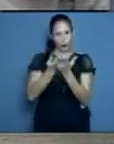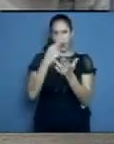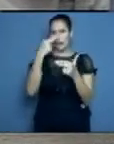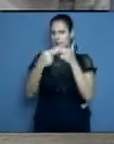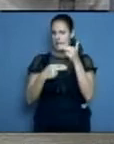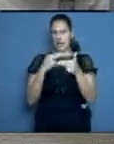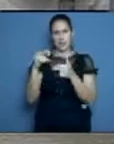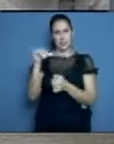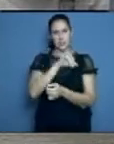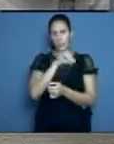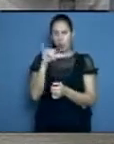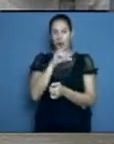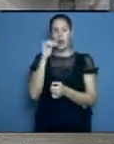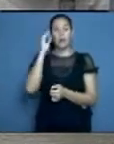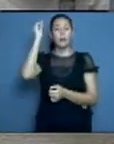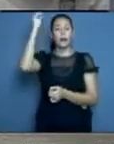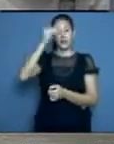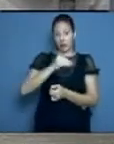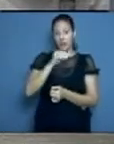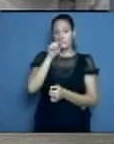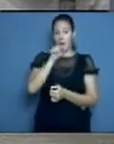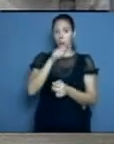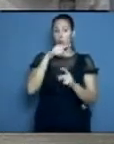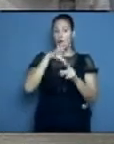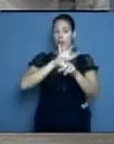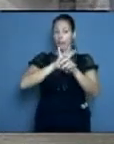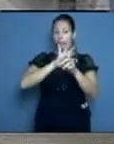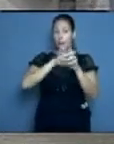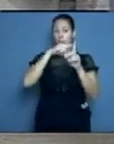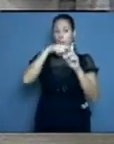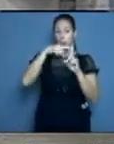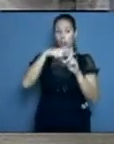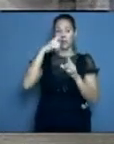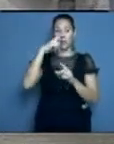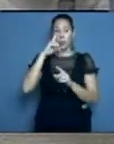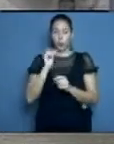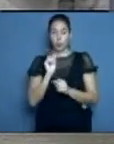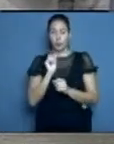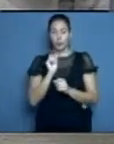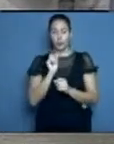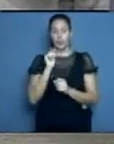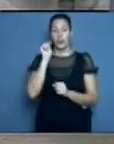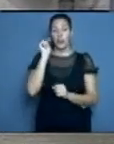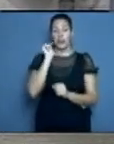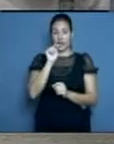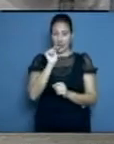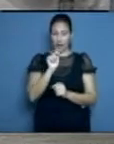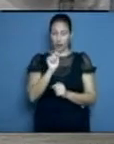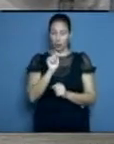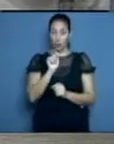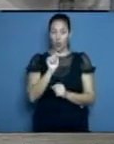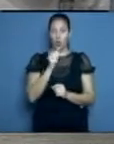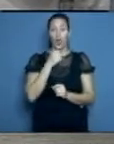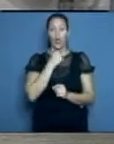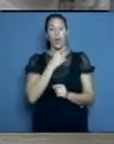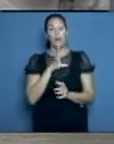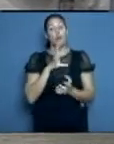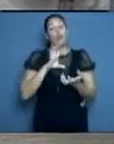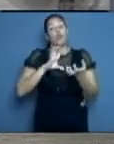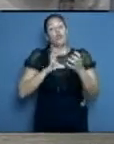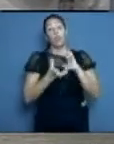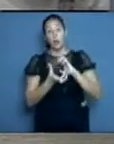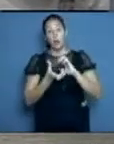confirmar la enfermedad que se estaría a disposición de la población en un momento determinado de acuerdo al centro y a la complejidad